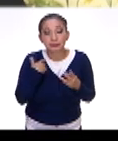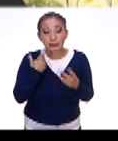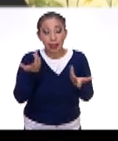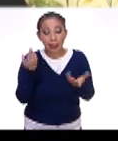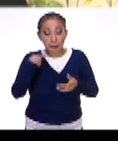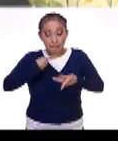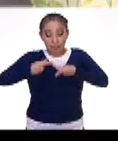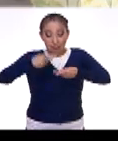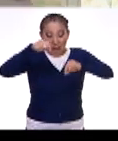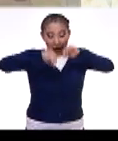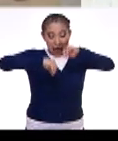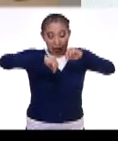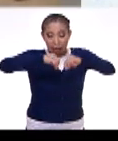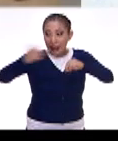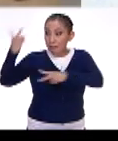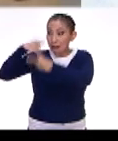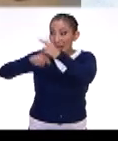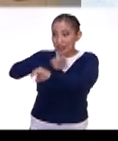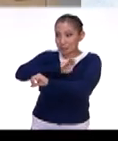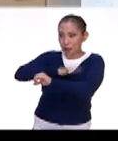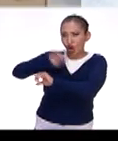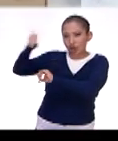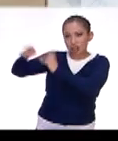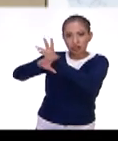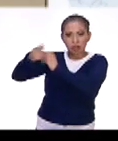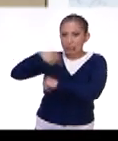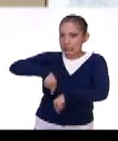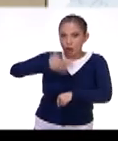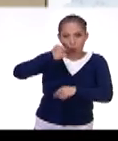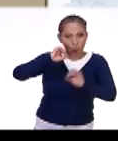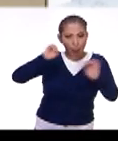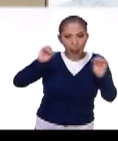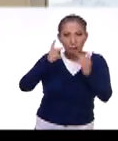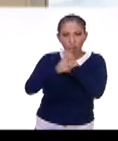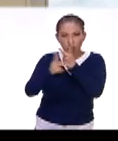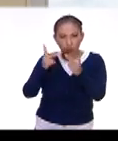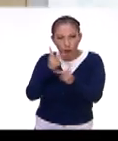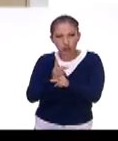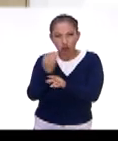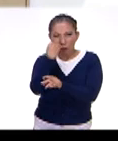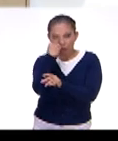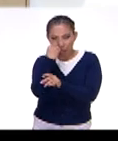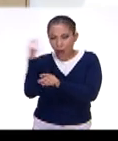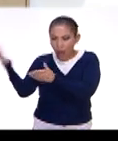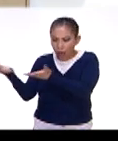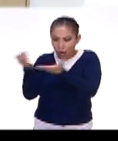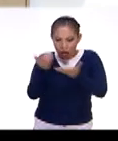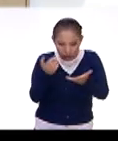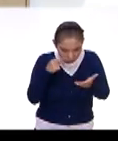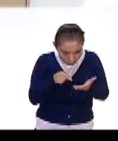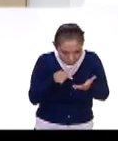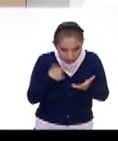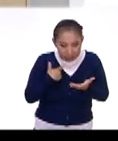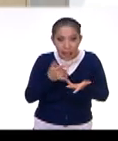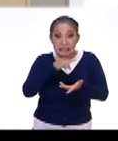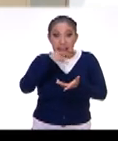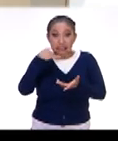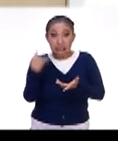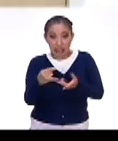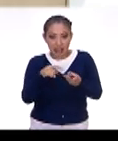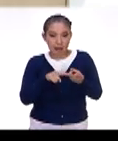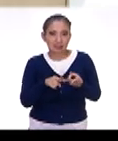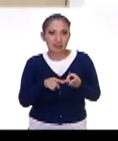los ingredientes cambian. Llegan los españoles con otras cosas que aquí no utilizamos en la gastronomía. Y entonces están los chiles,